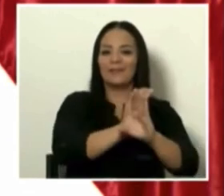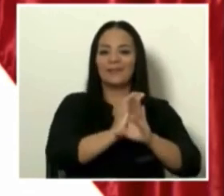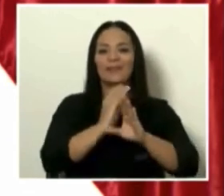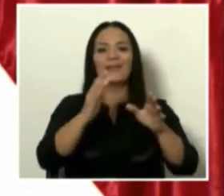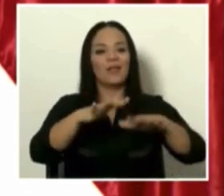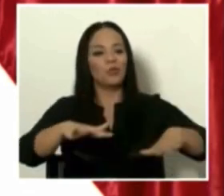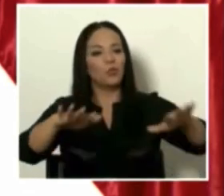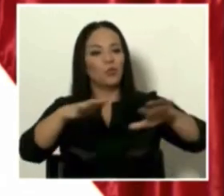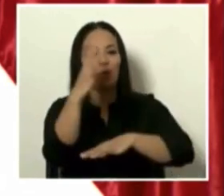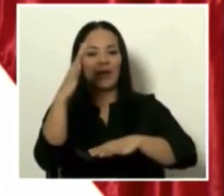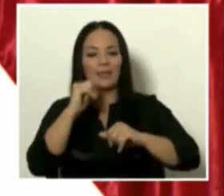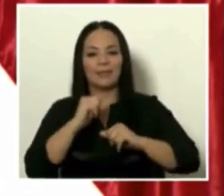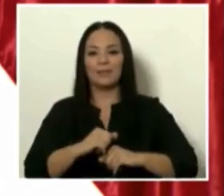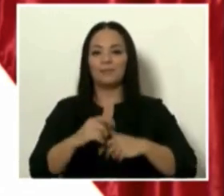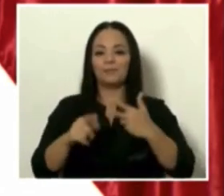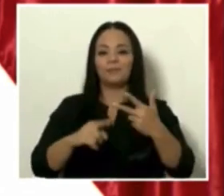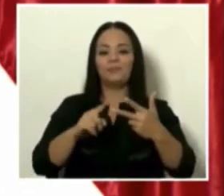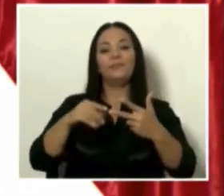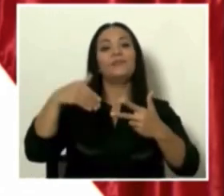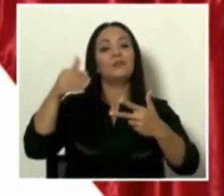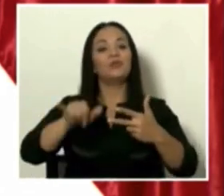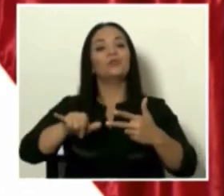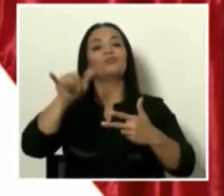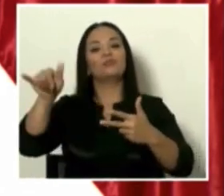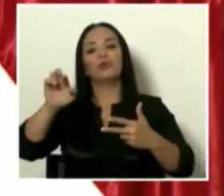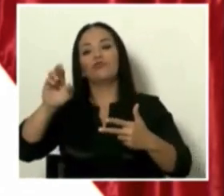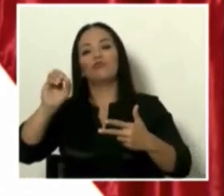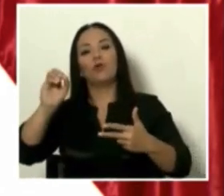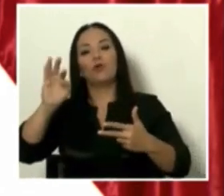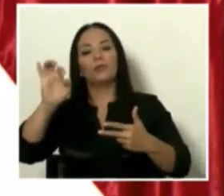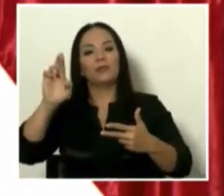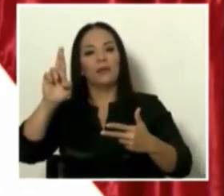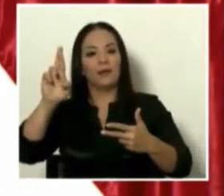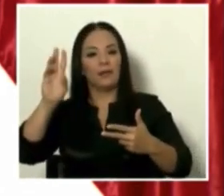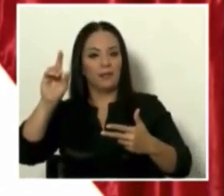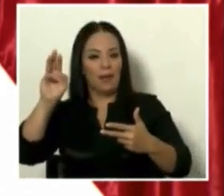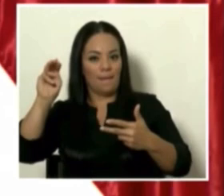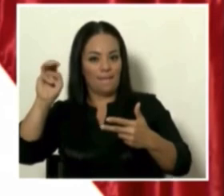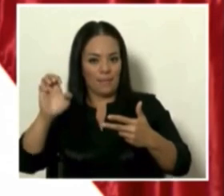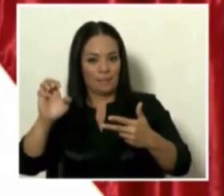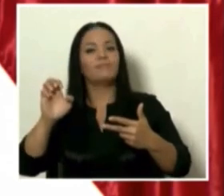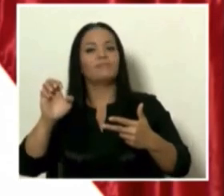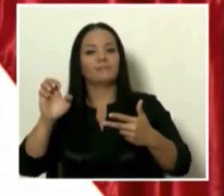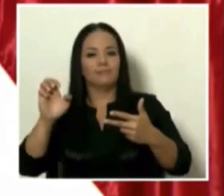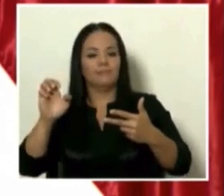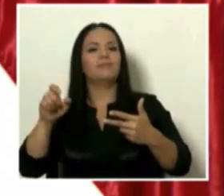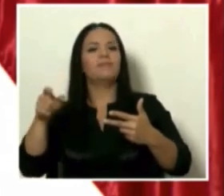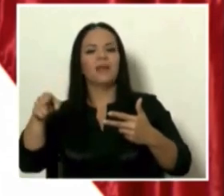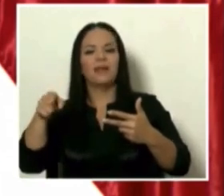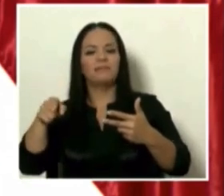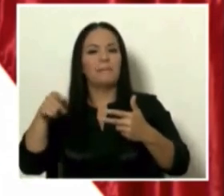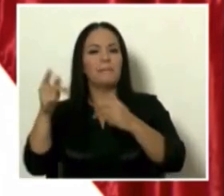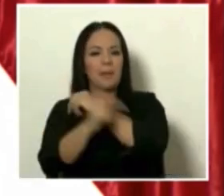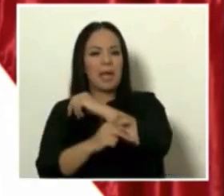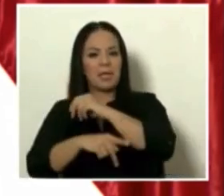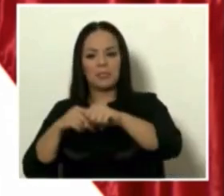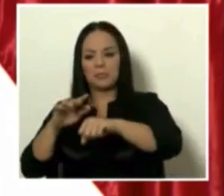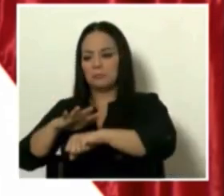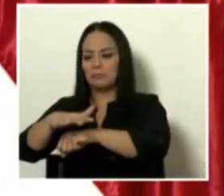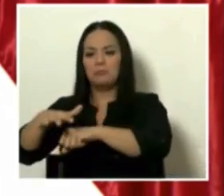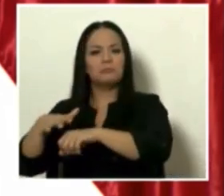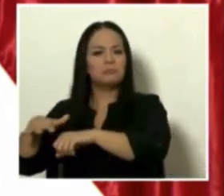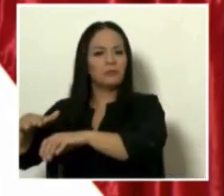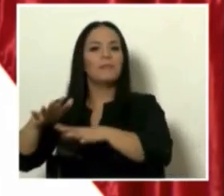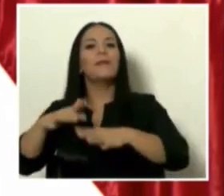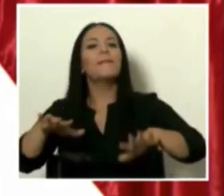me voy para Rotterdam, en los Países Bajos. ¿Ustedes saben a qué? A revisar el tema de